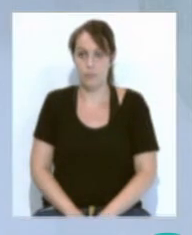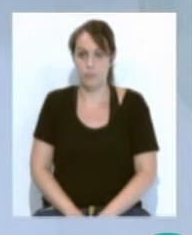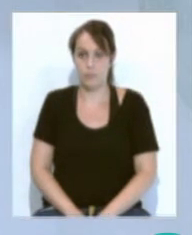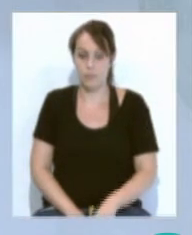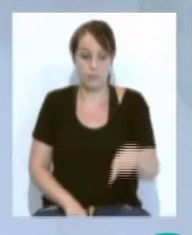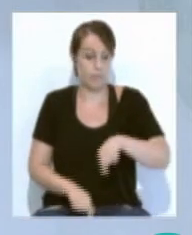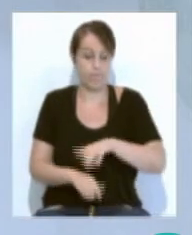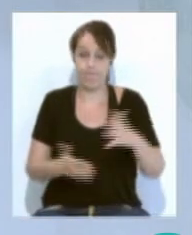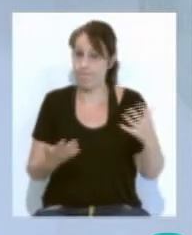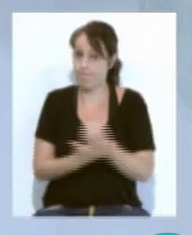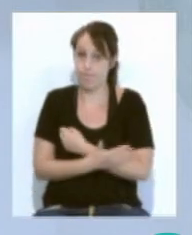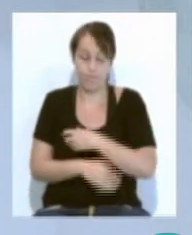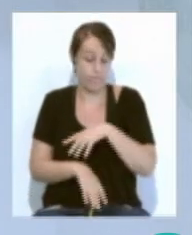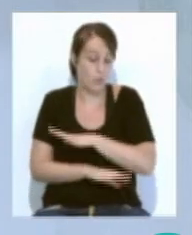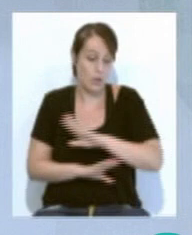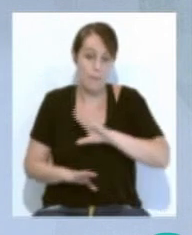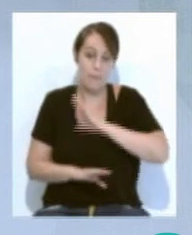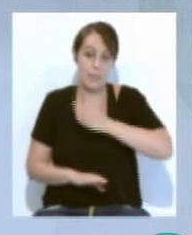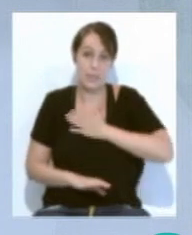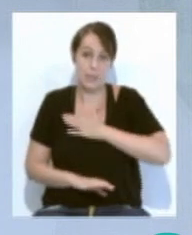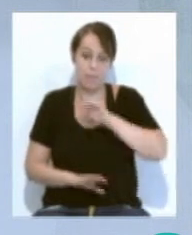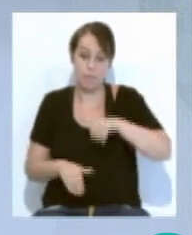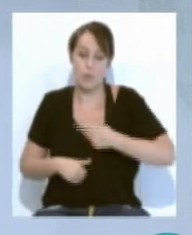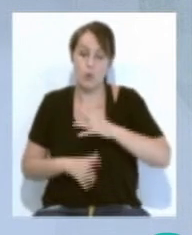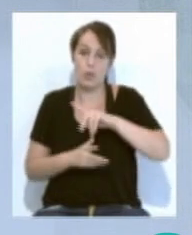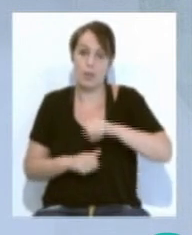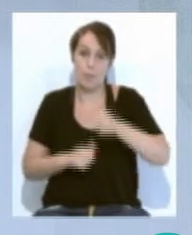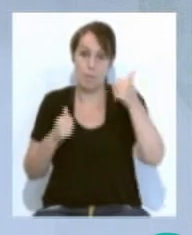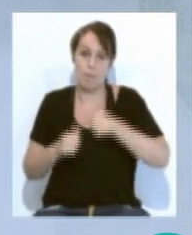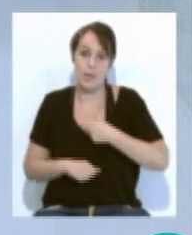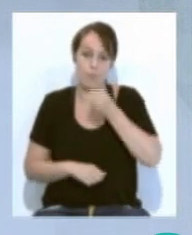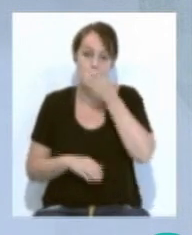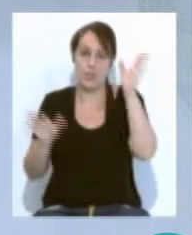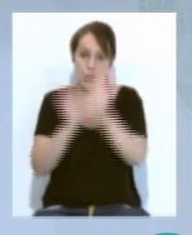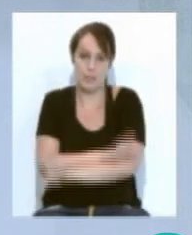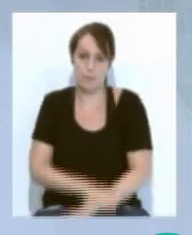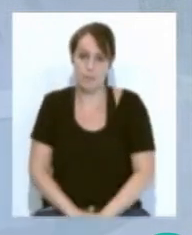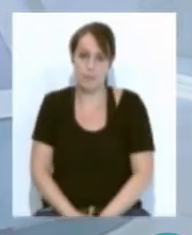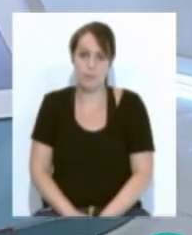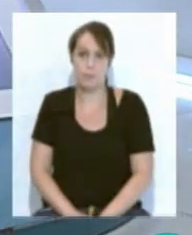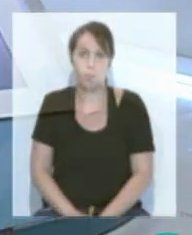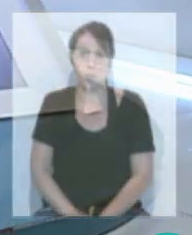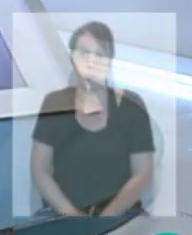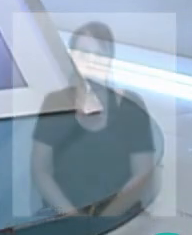y esto es todo por el momento volvemos mañana con más noticias que pasen una buena noche pasen